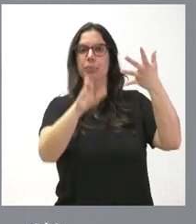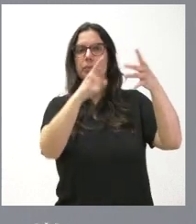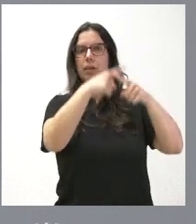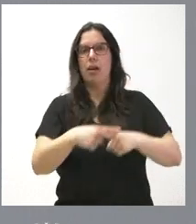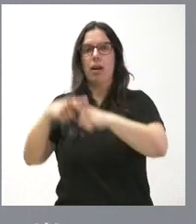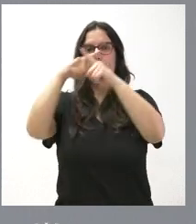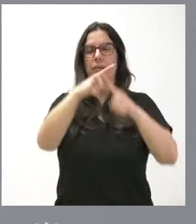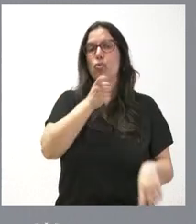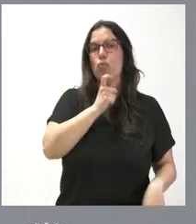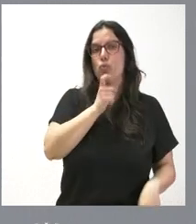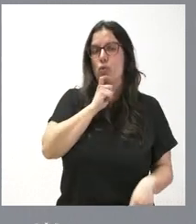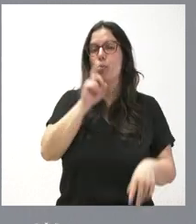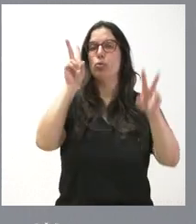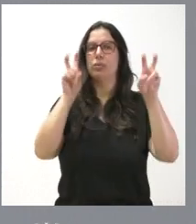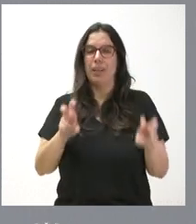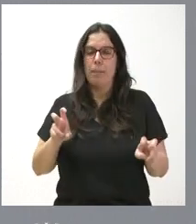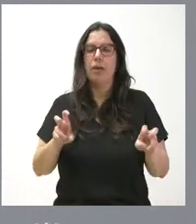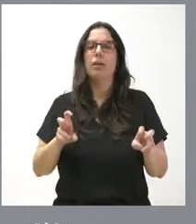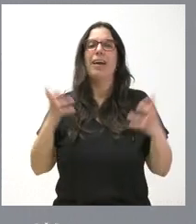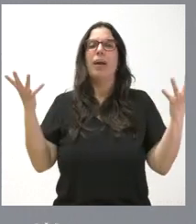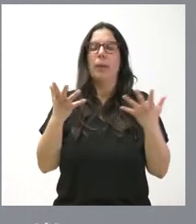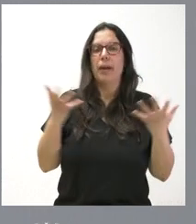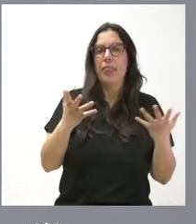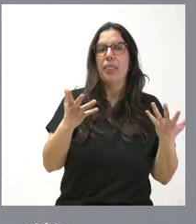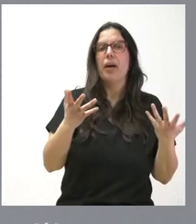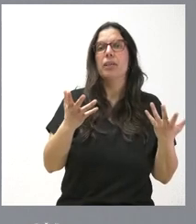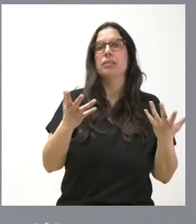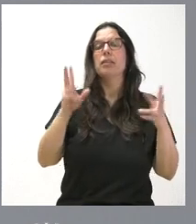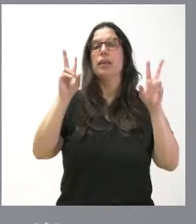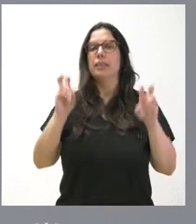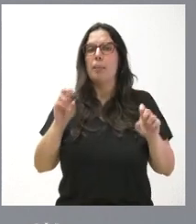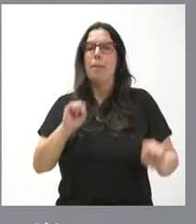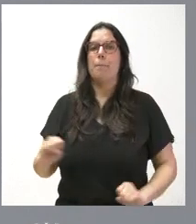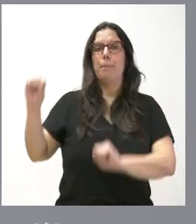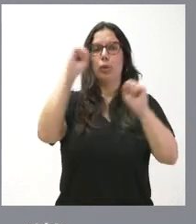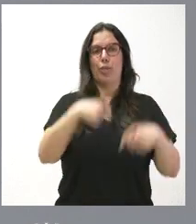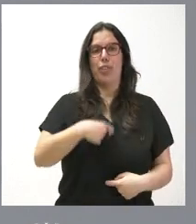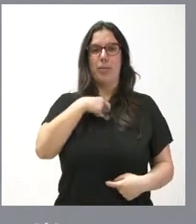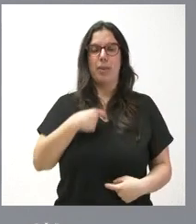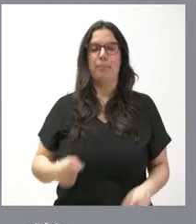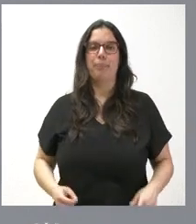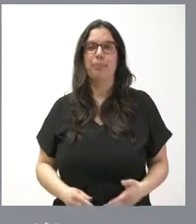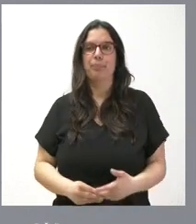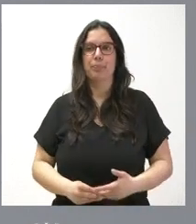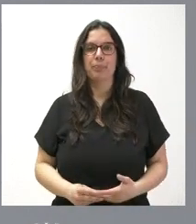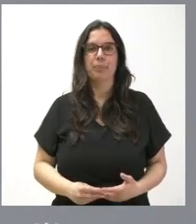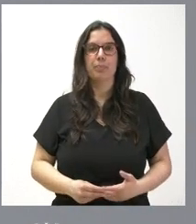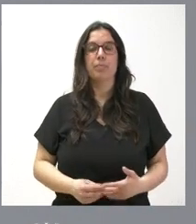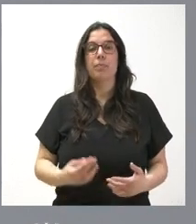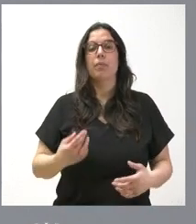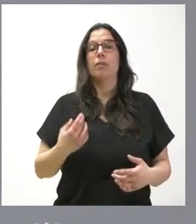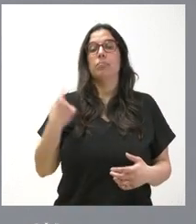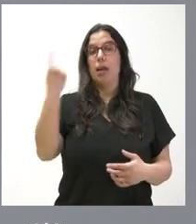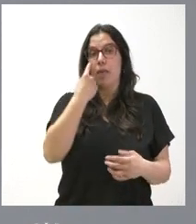materia de emergencias, en materia de protección civil. Tienen ustedes la cantidad que